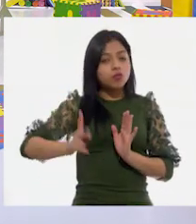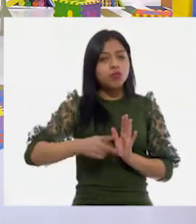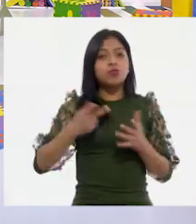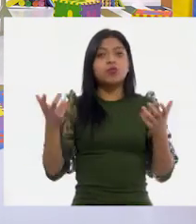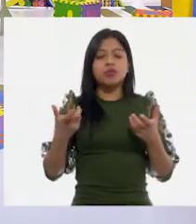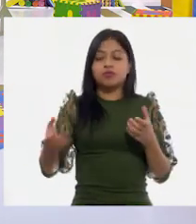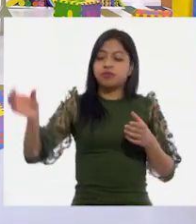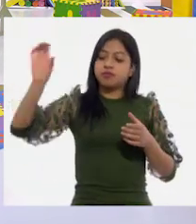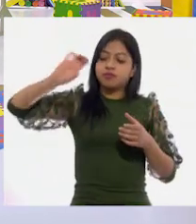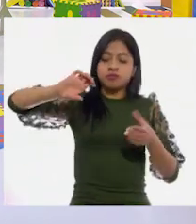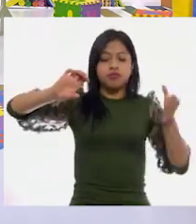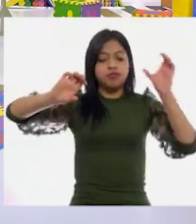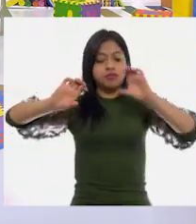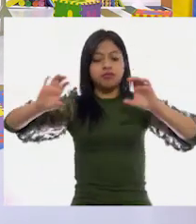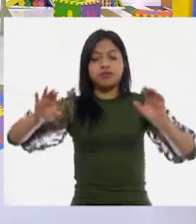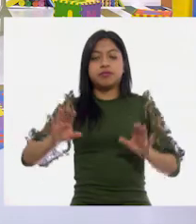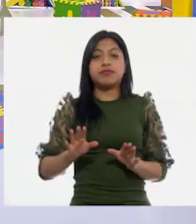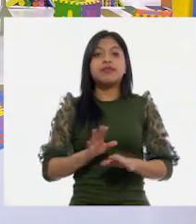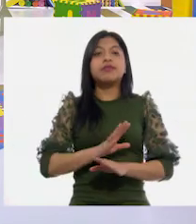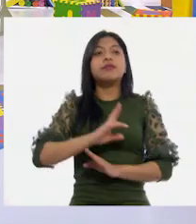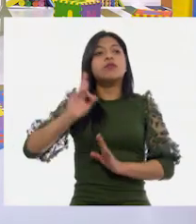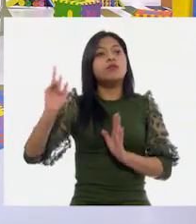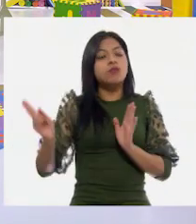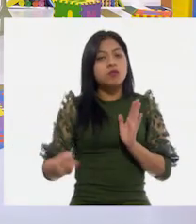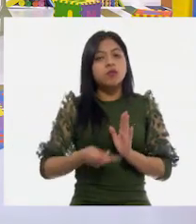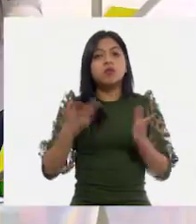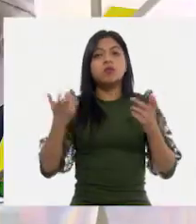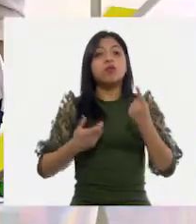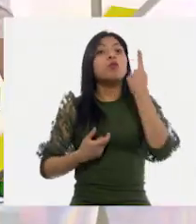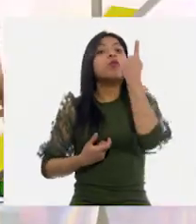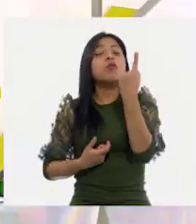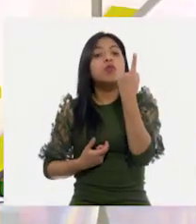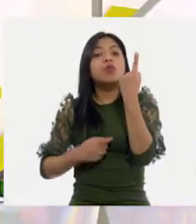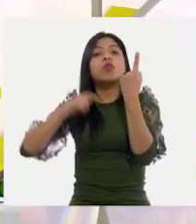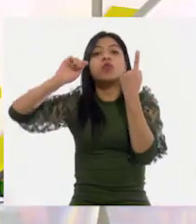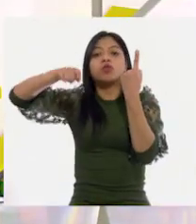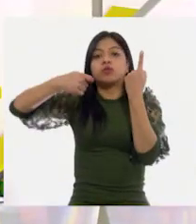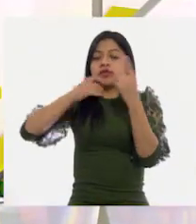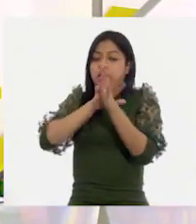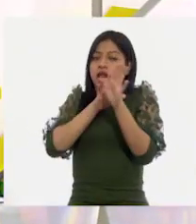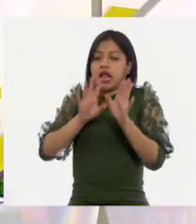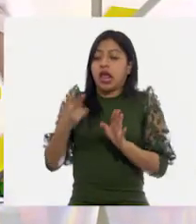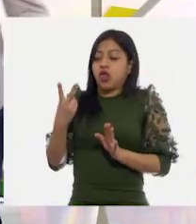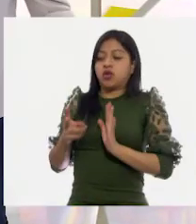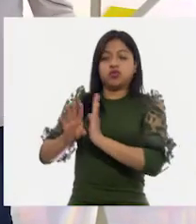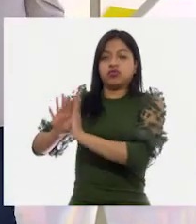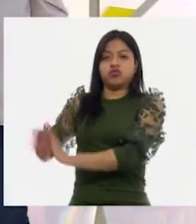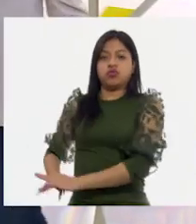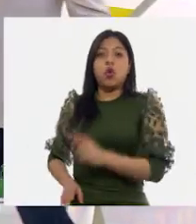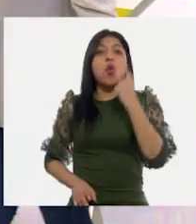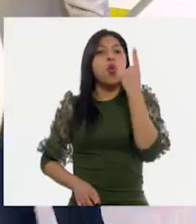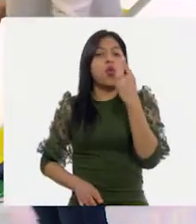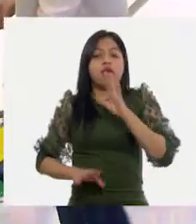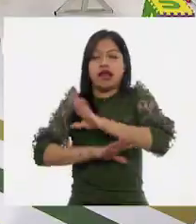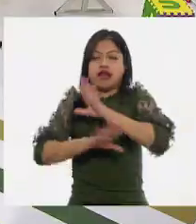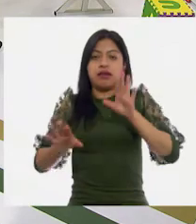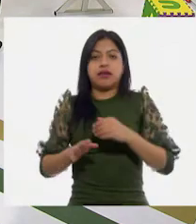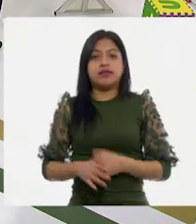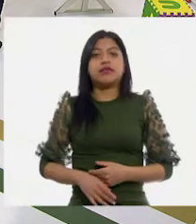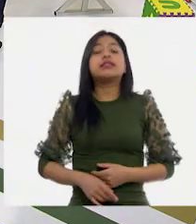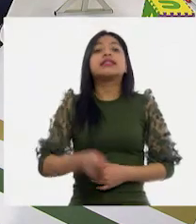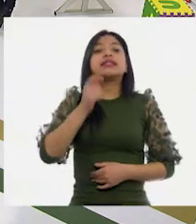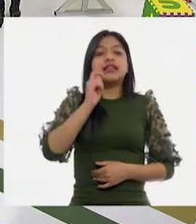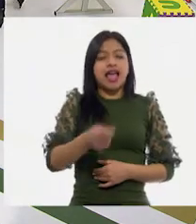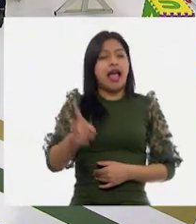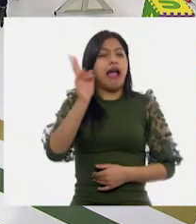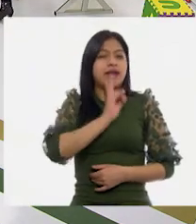lo vaciamos, el arroz, y utilizamos únicamente la cuchara que llena los vasos, que es la tuya. Y de esa manera vamos a